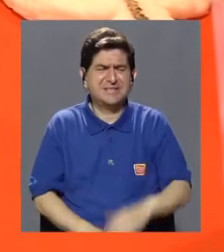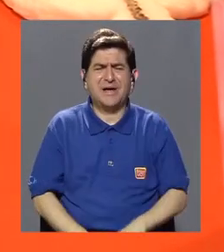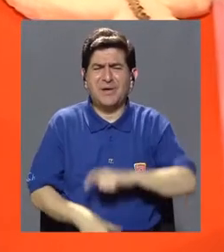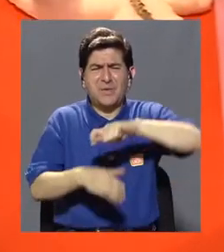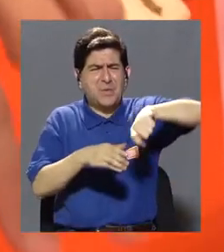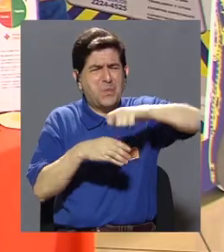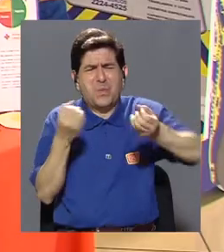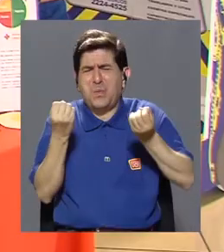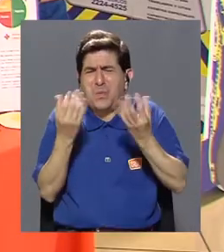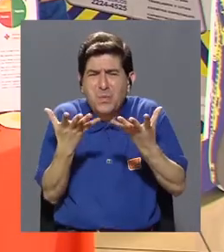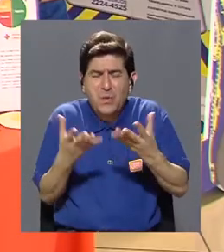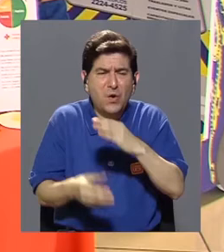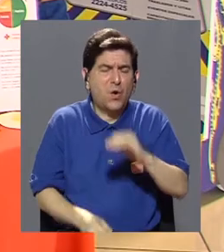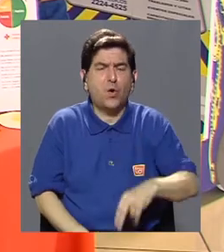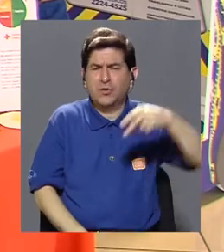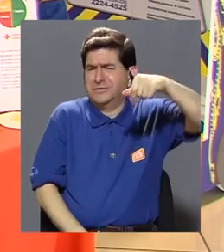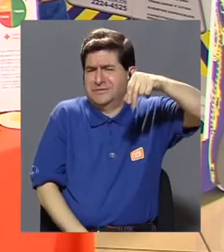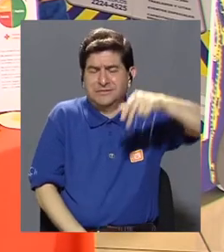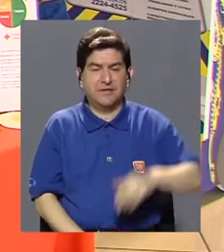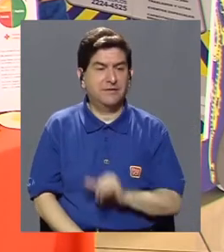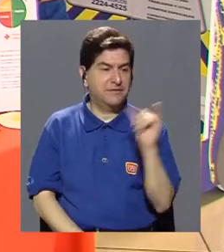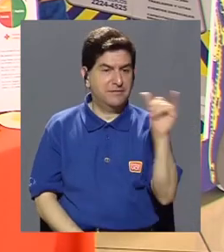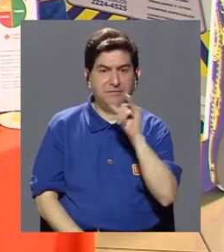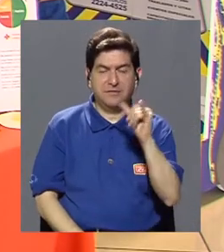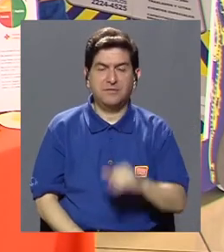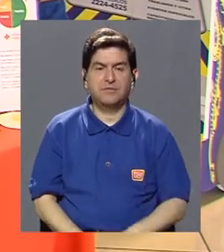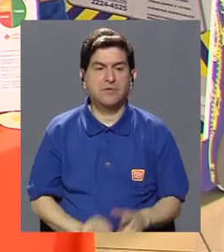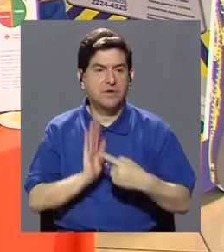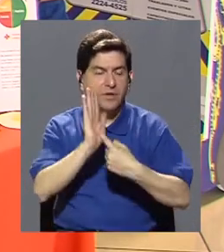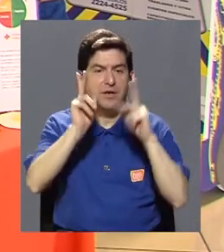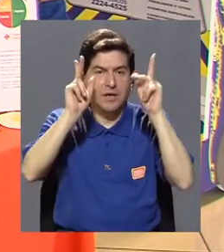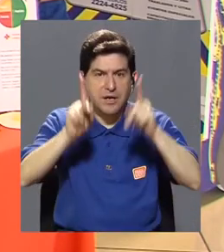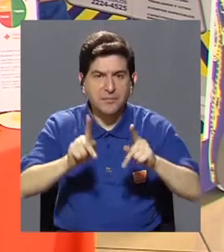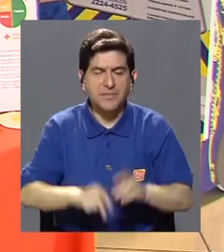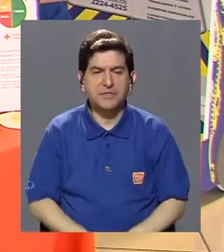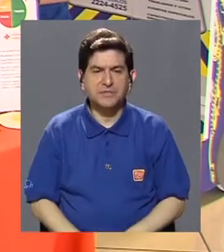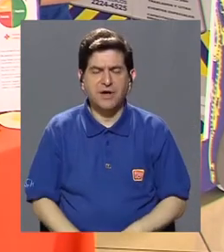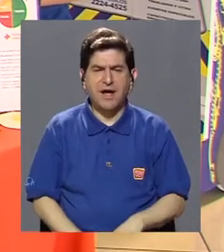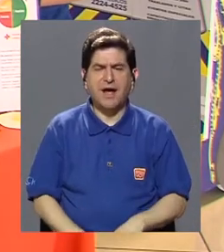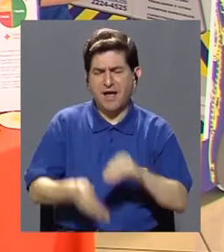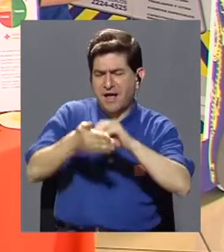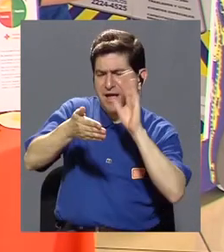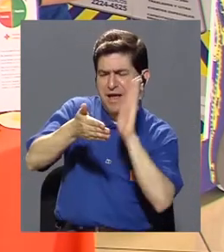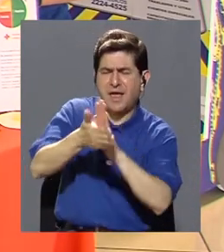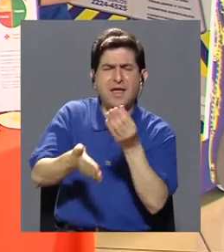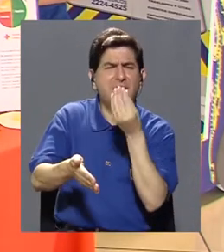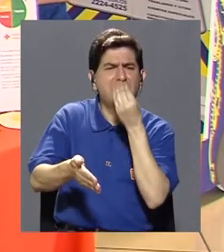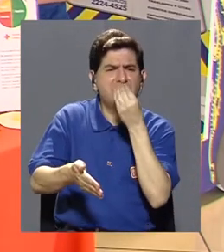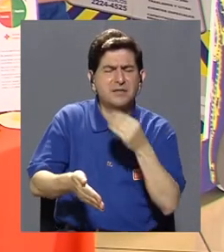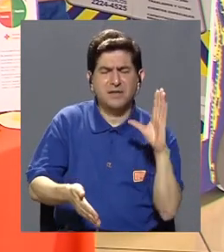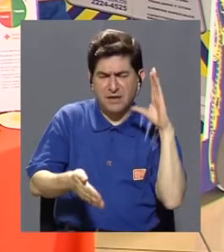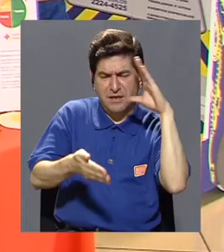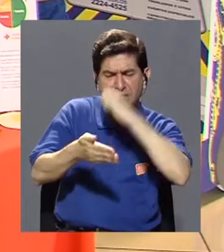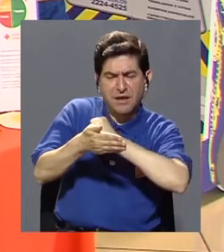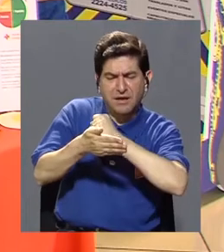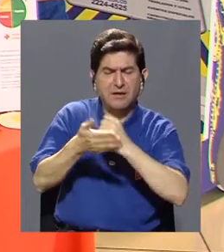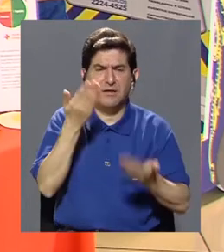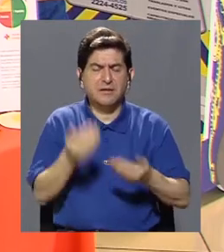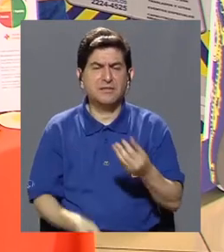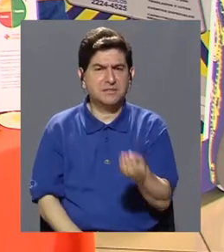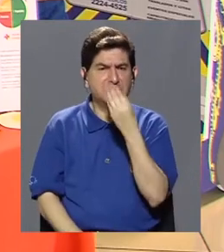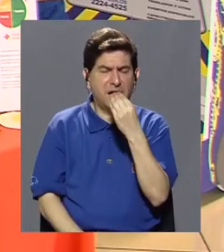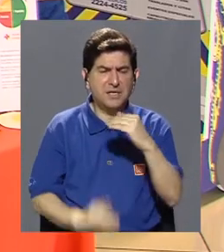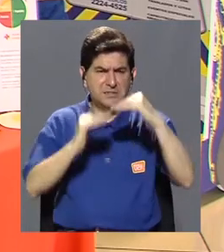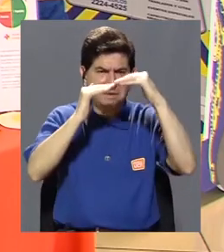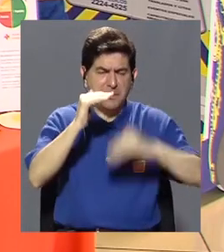azucarados y altos en sodio. Les estamos también enseñando a las personas cómo leer una etiqueta nutricional para detectar, por ejemplo, que un